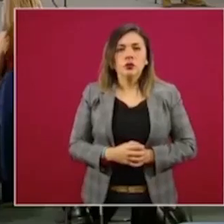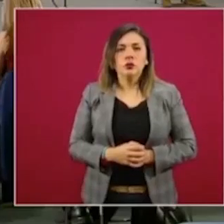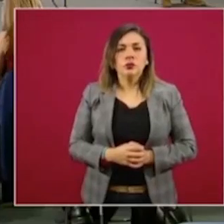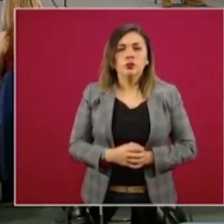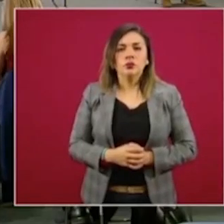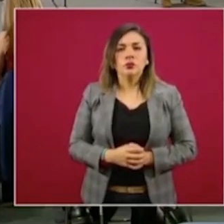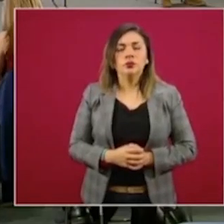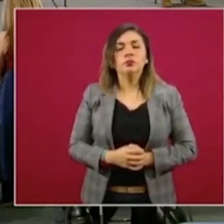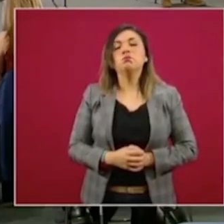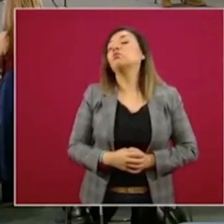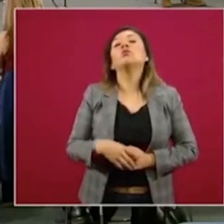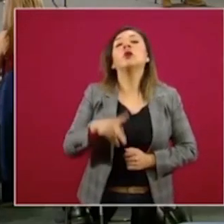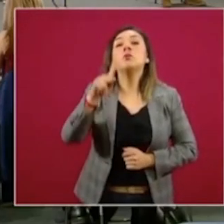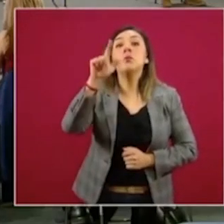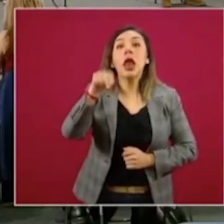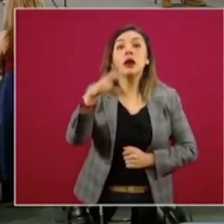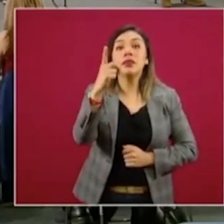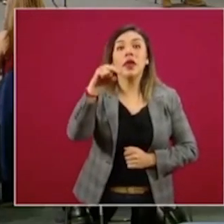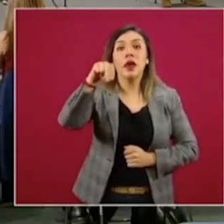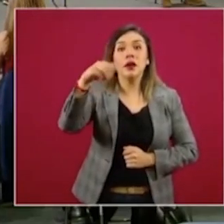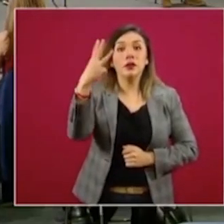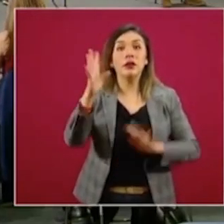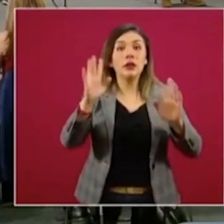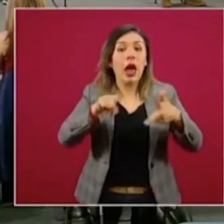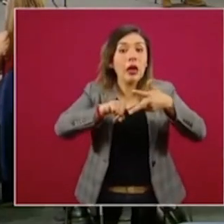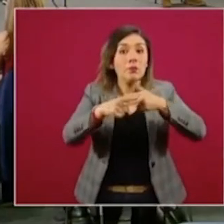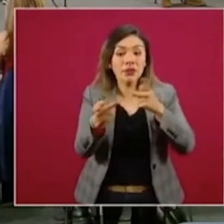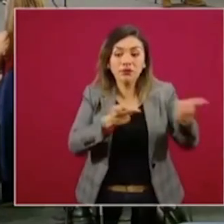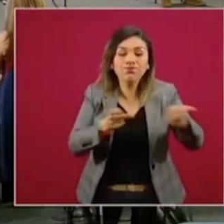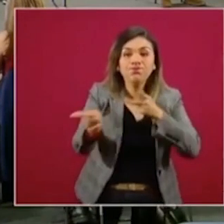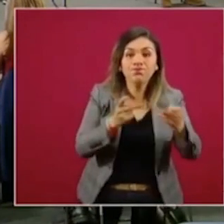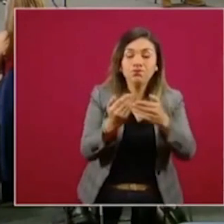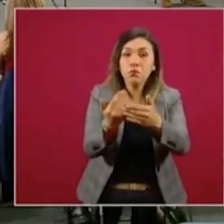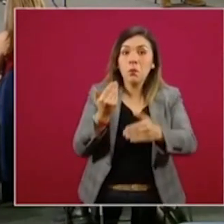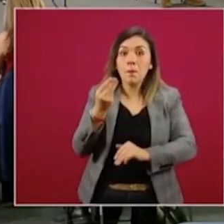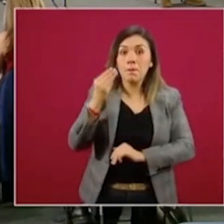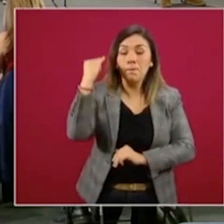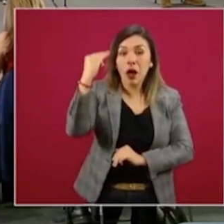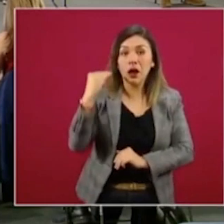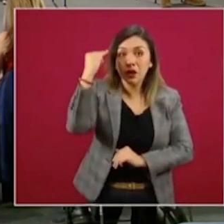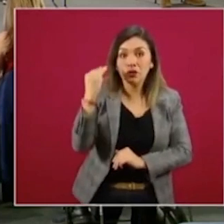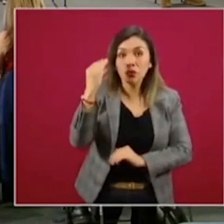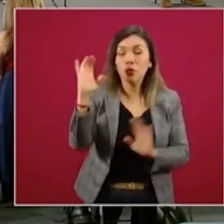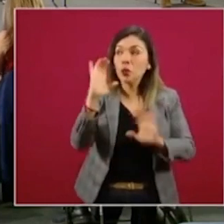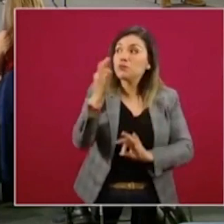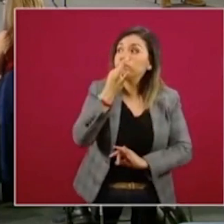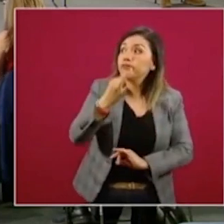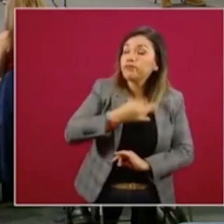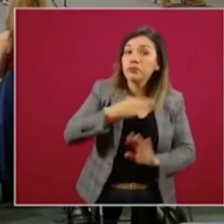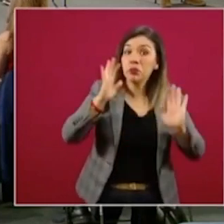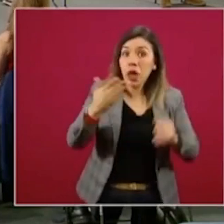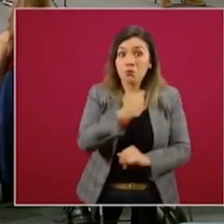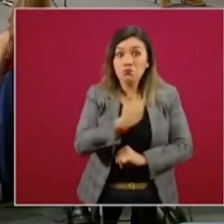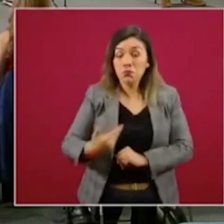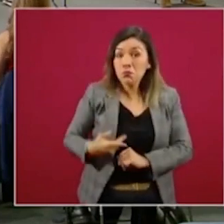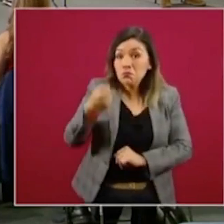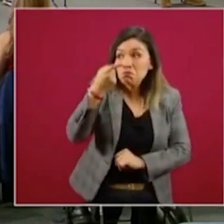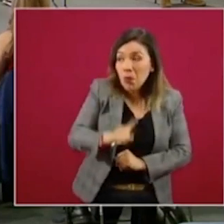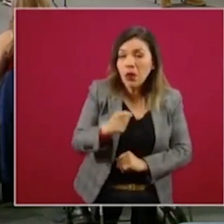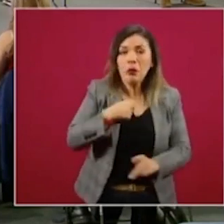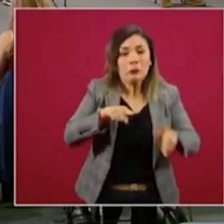Dentro del plan DN-III, que nos empezamos a preparar desde marzo, una vez que nos dio la instrucción el señor presidente,